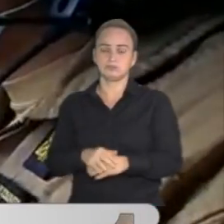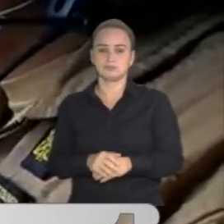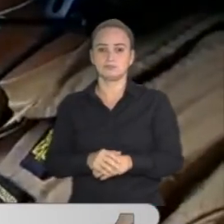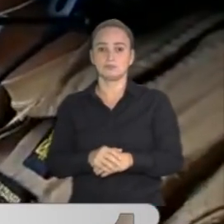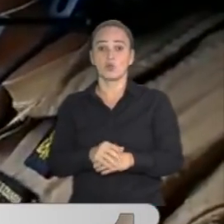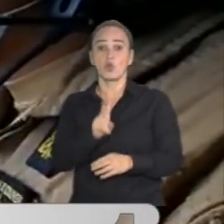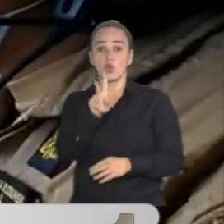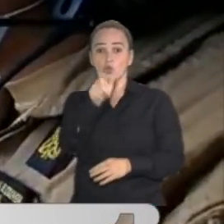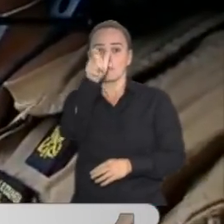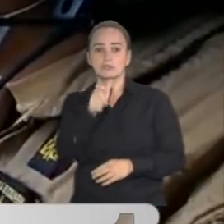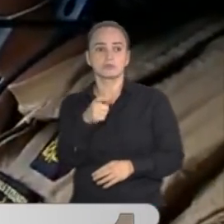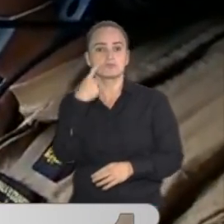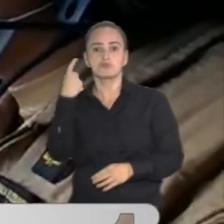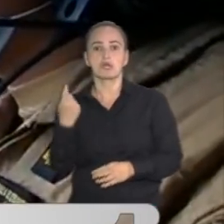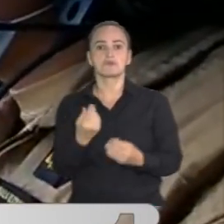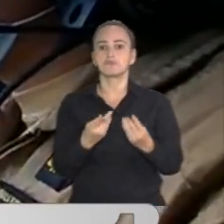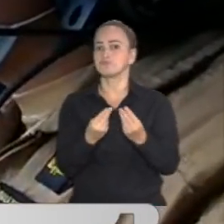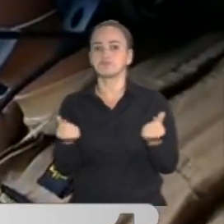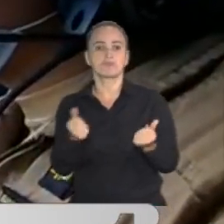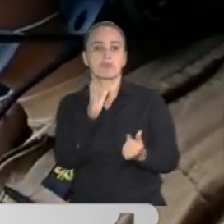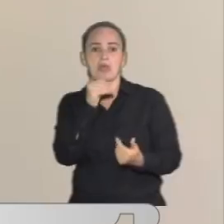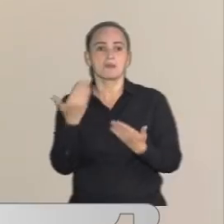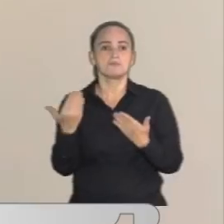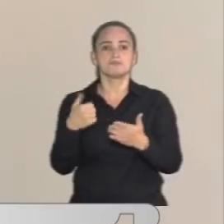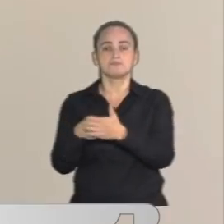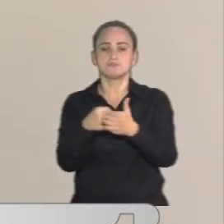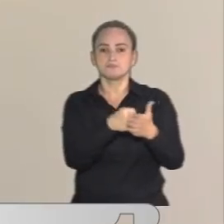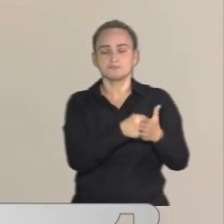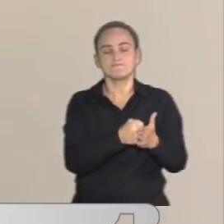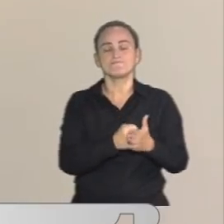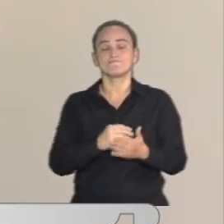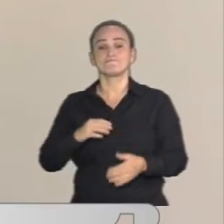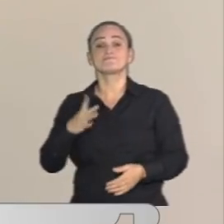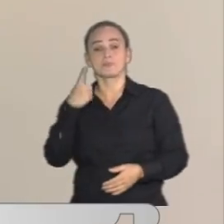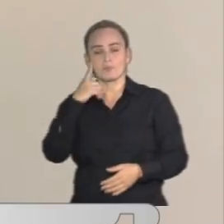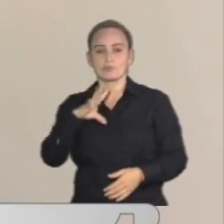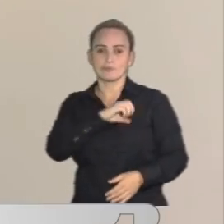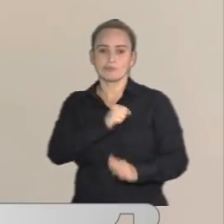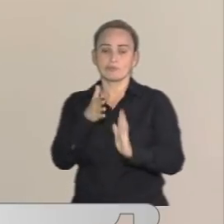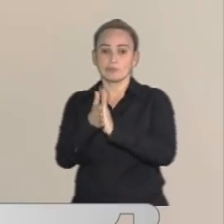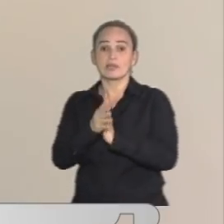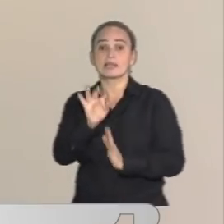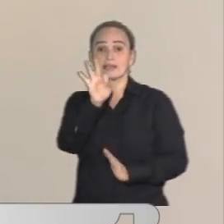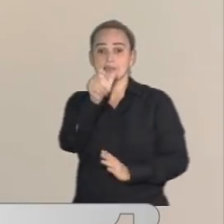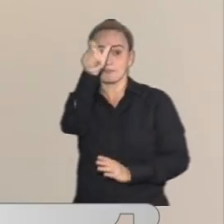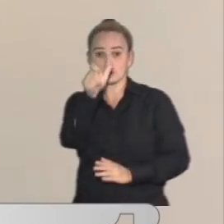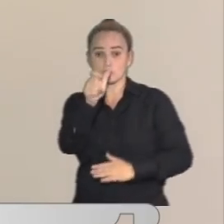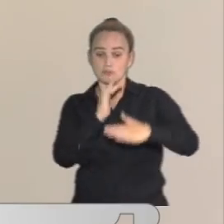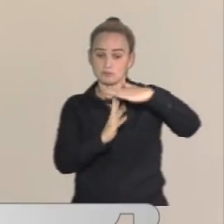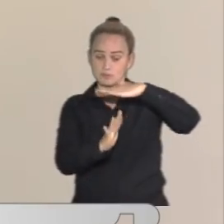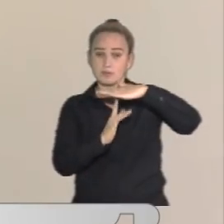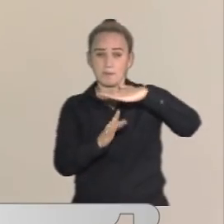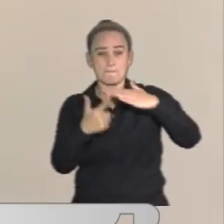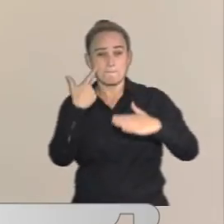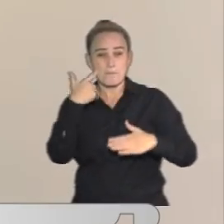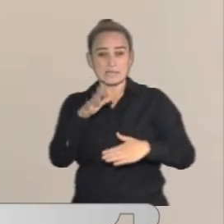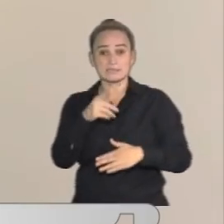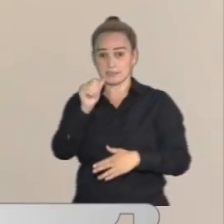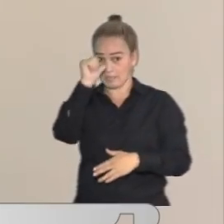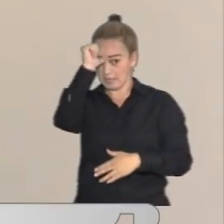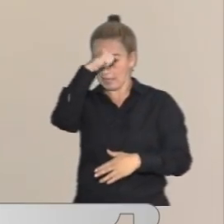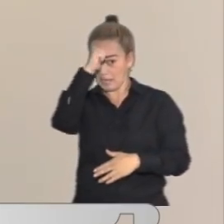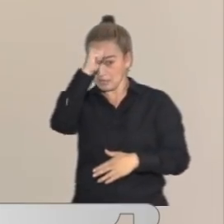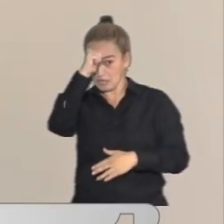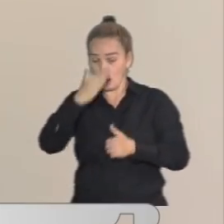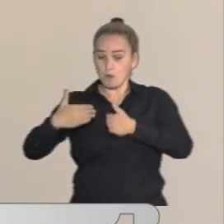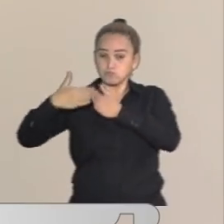Otras dos personas siguen desaparecidas. Lamentamos informar que cerca de tres personas migrantes, al parecer provenientes de la India,